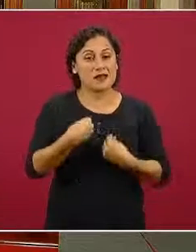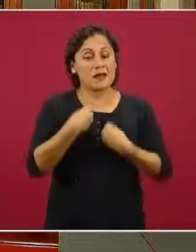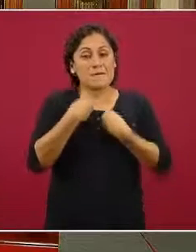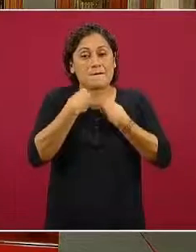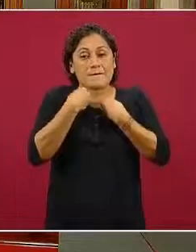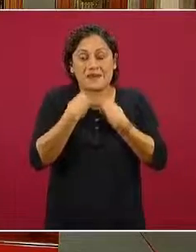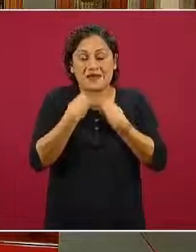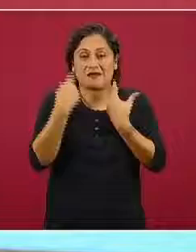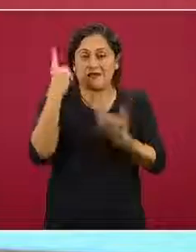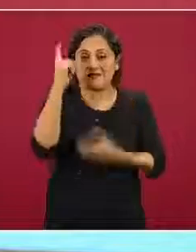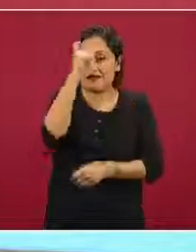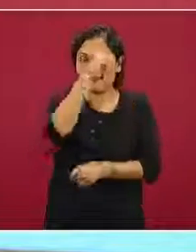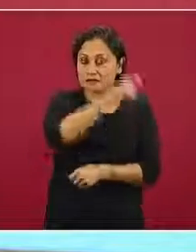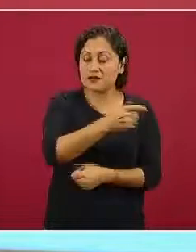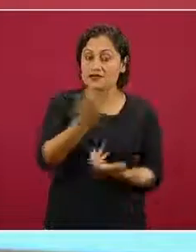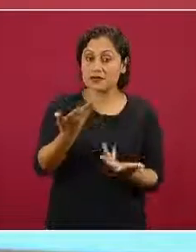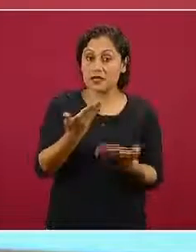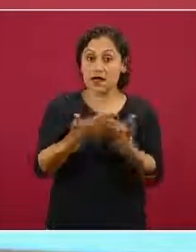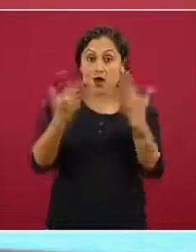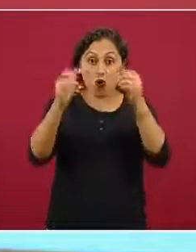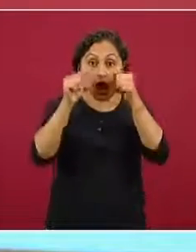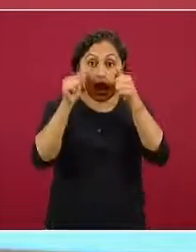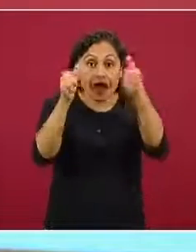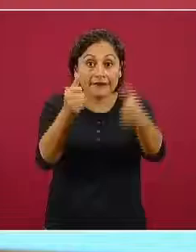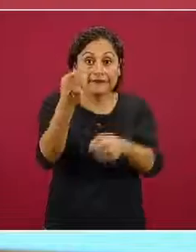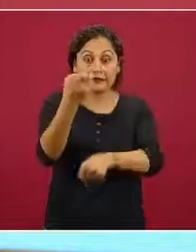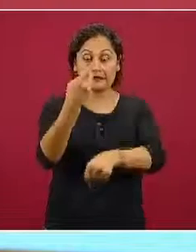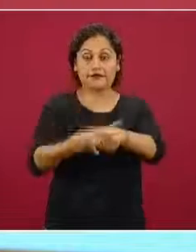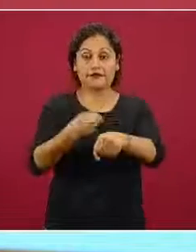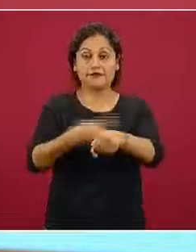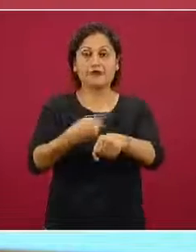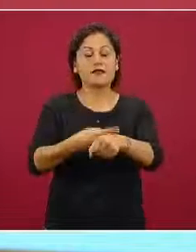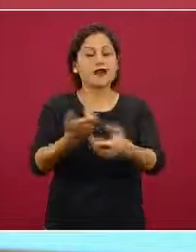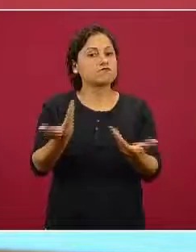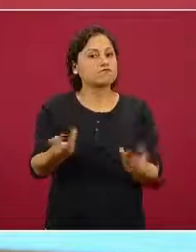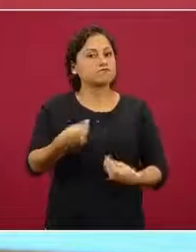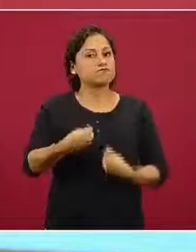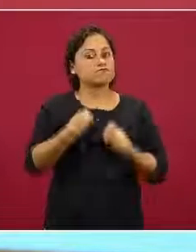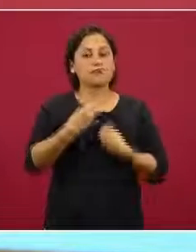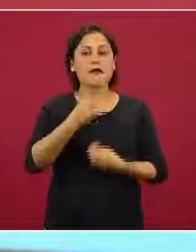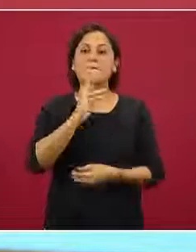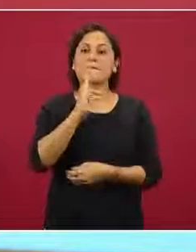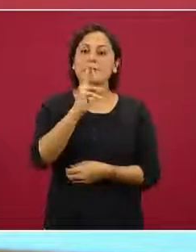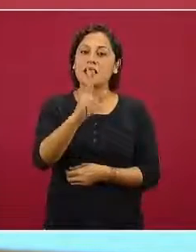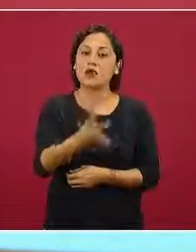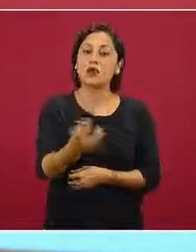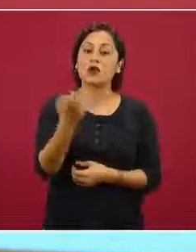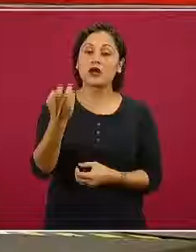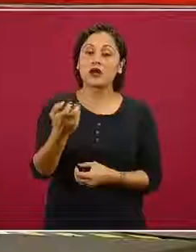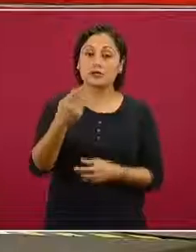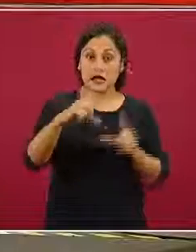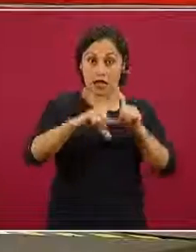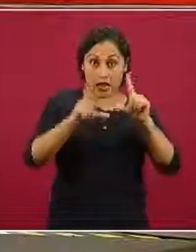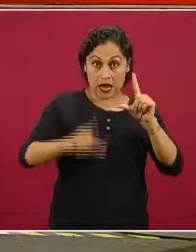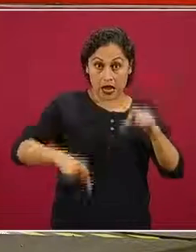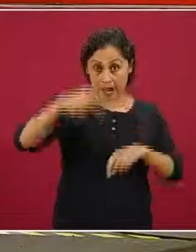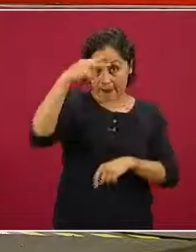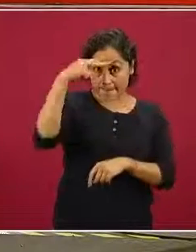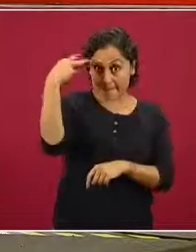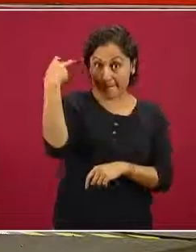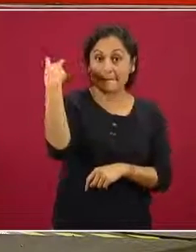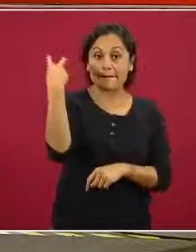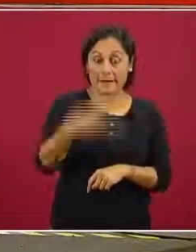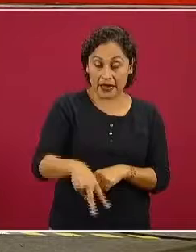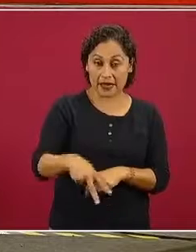esperanza de vida la esperanza de vida México es de los pocos países que han reducido su esperanza de vida al nacer la esperanza de vida